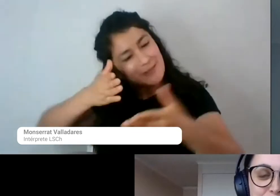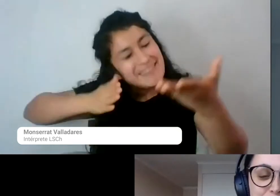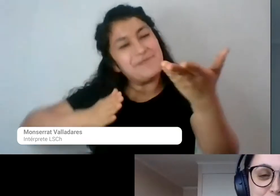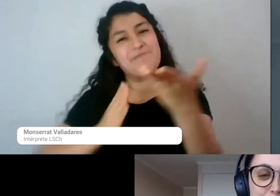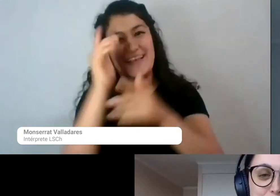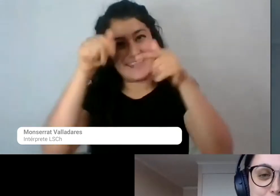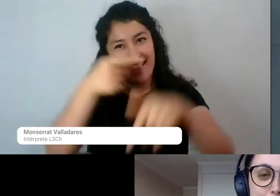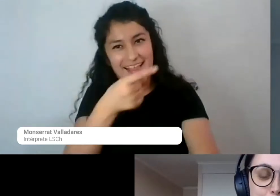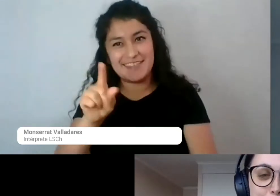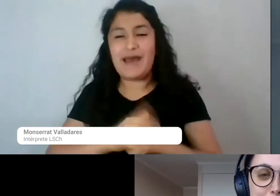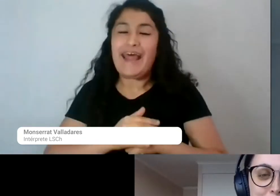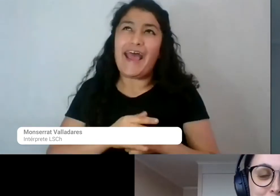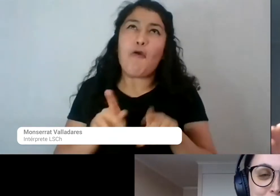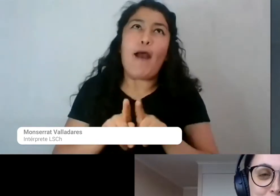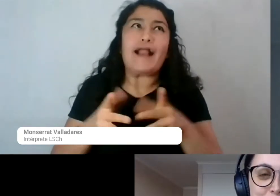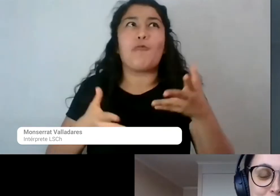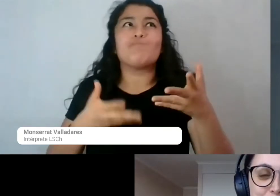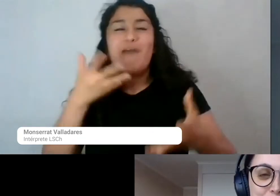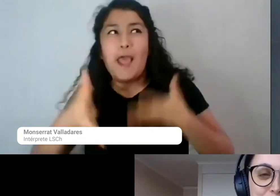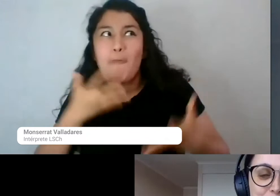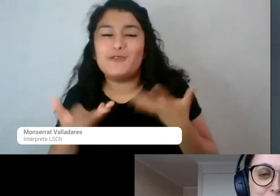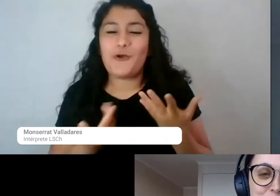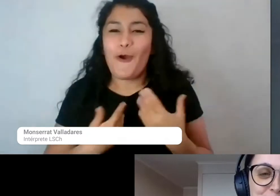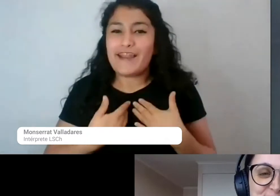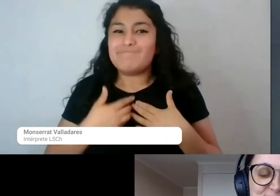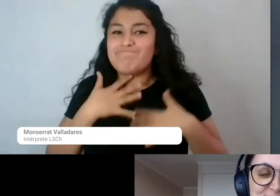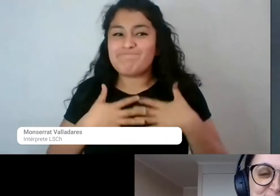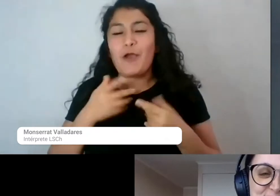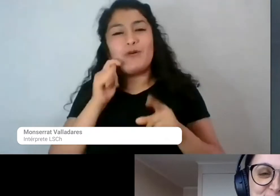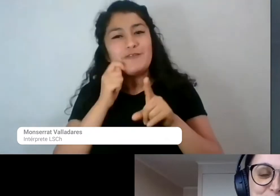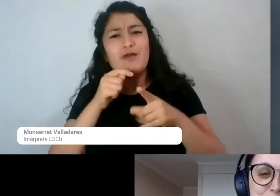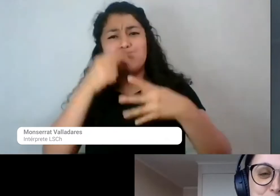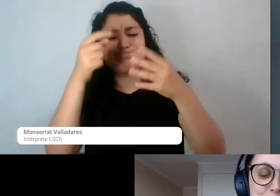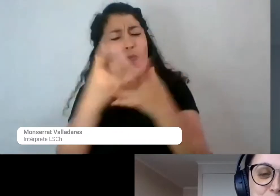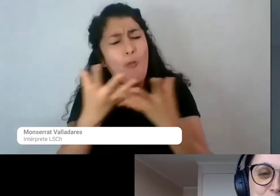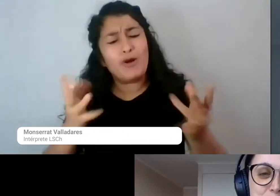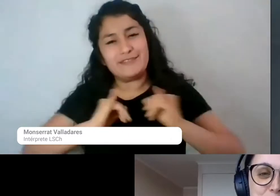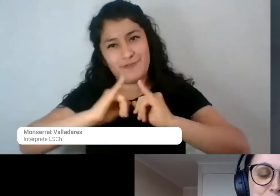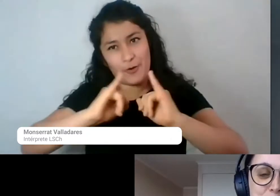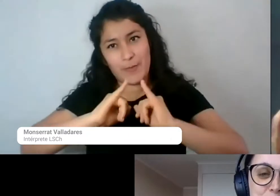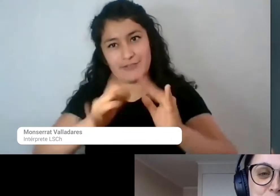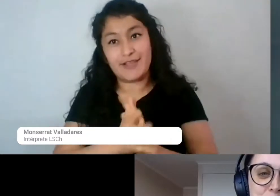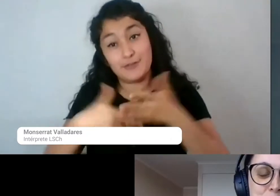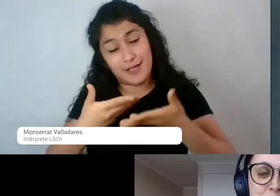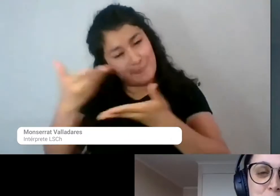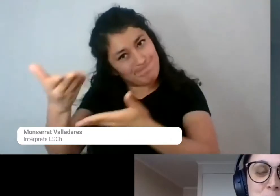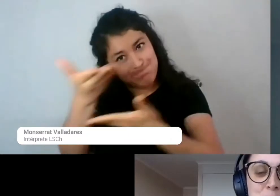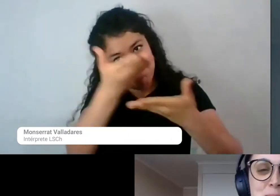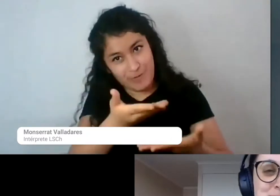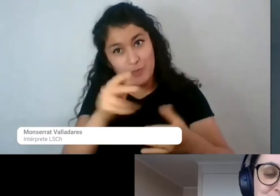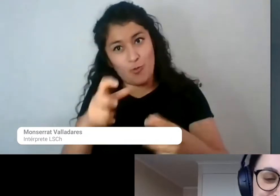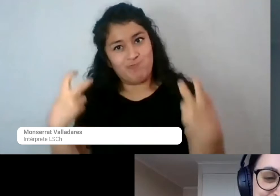semana llena de emociones y de mucho contenido, así que te dejo a cargo,